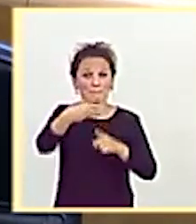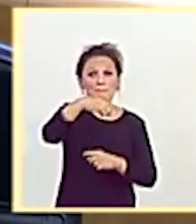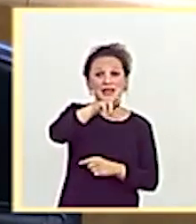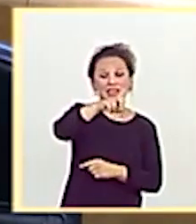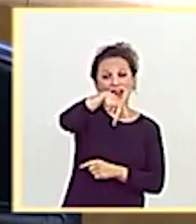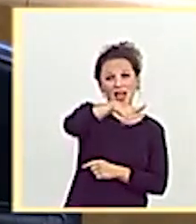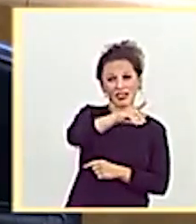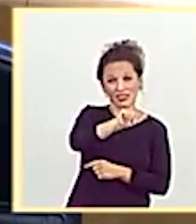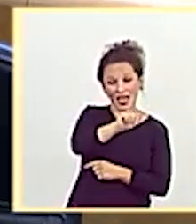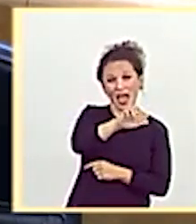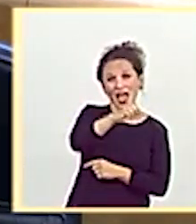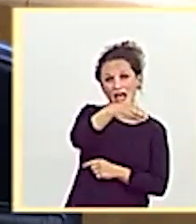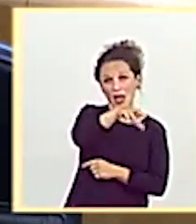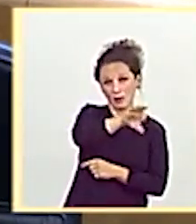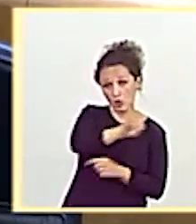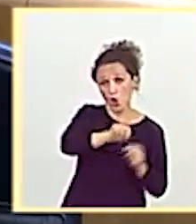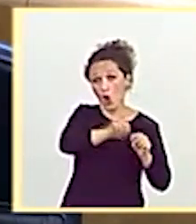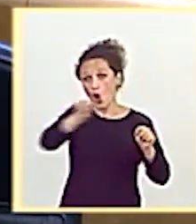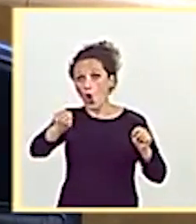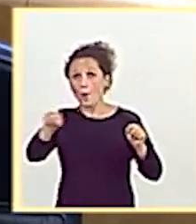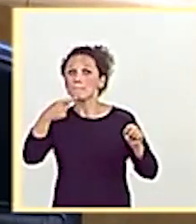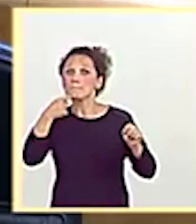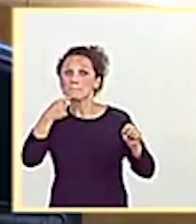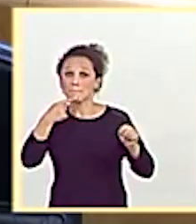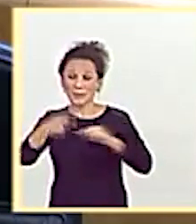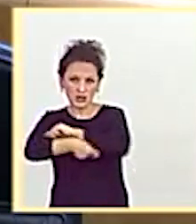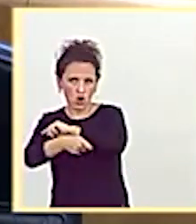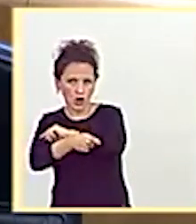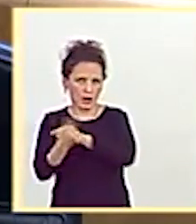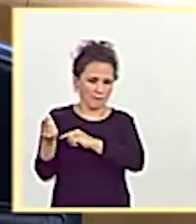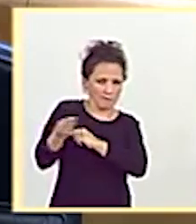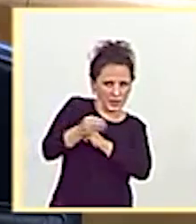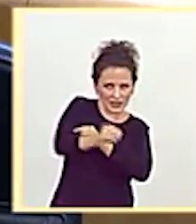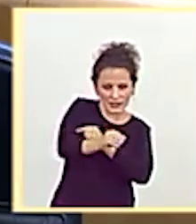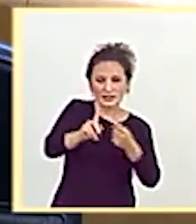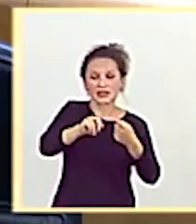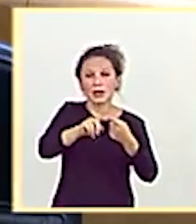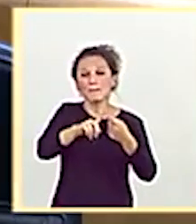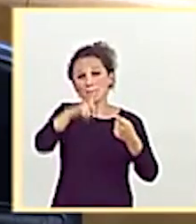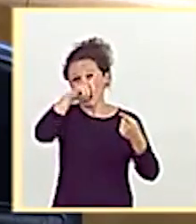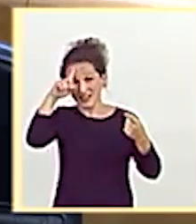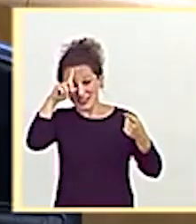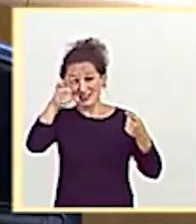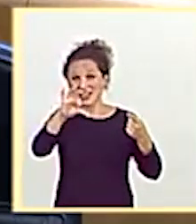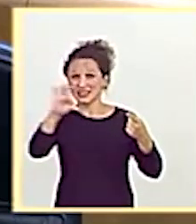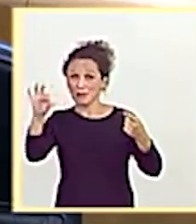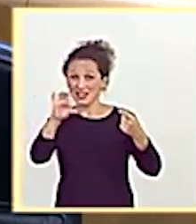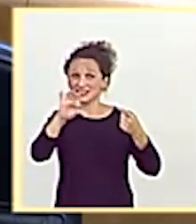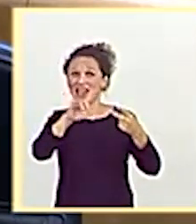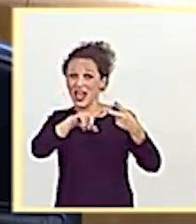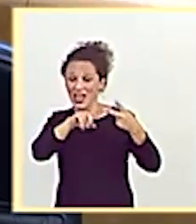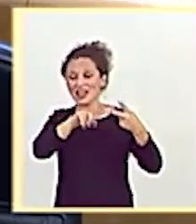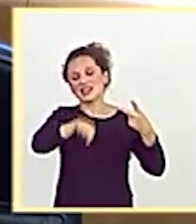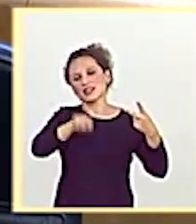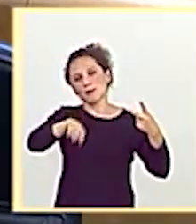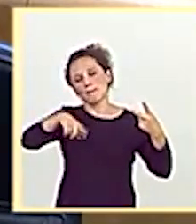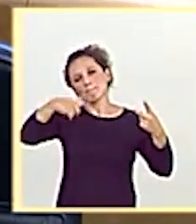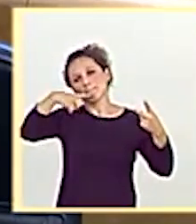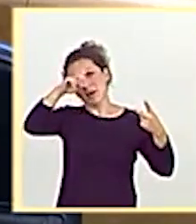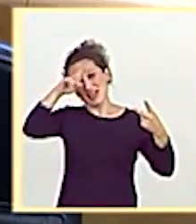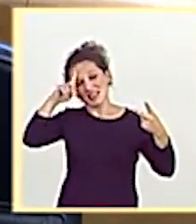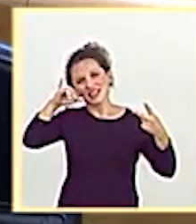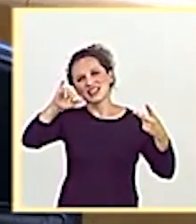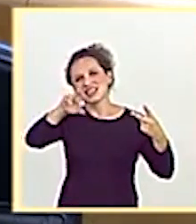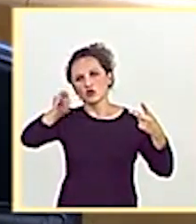Repusimos una frecuencia adicional los viernes por la tarde en la relación Madrid-San Sebastián y los domingos otra de Irún-Madrid. Y